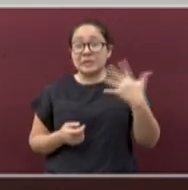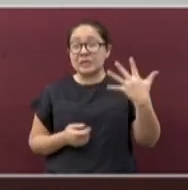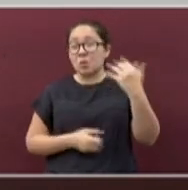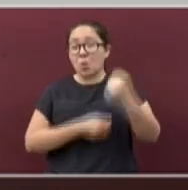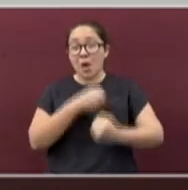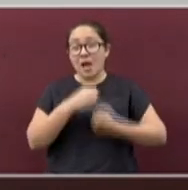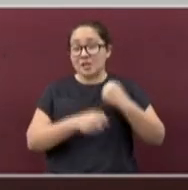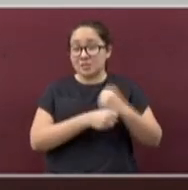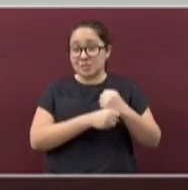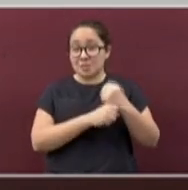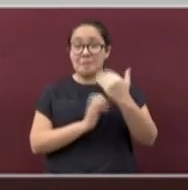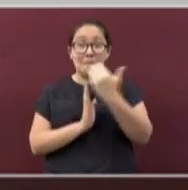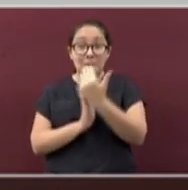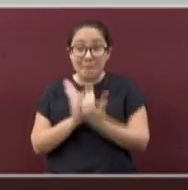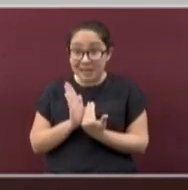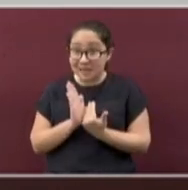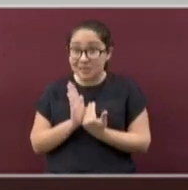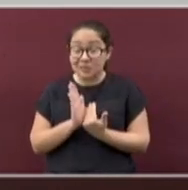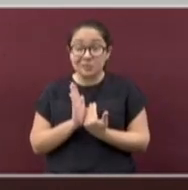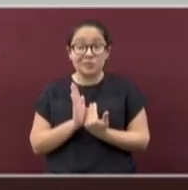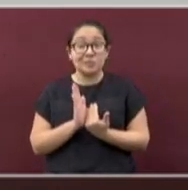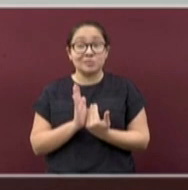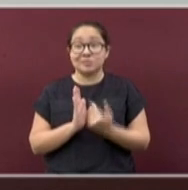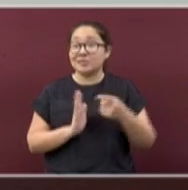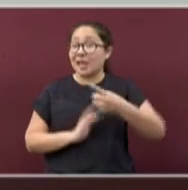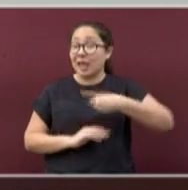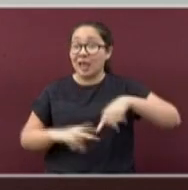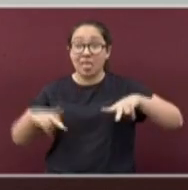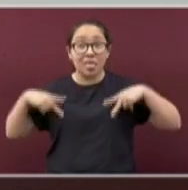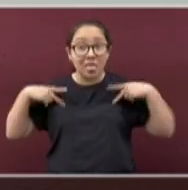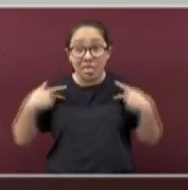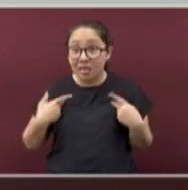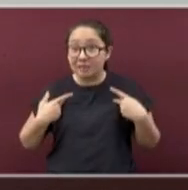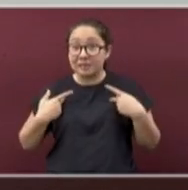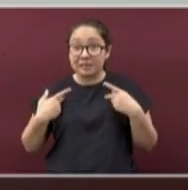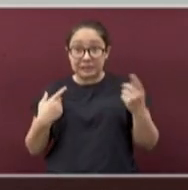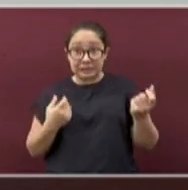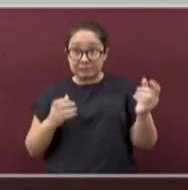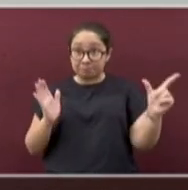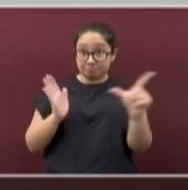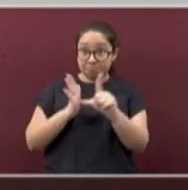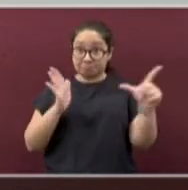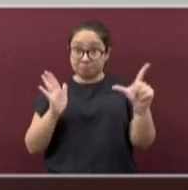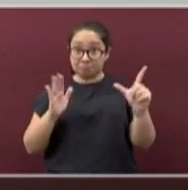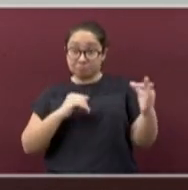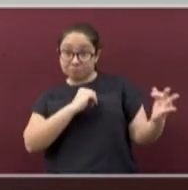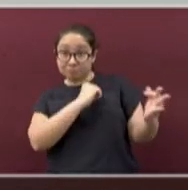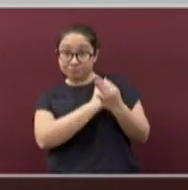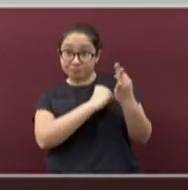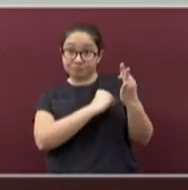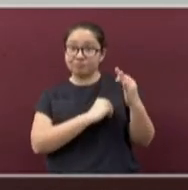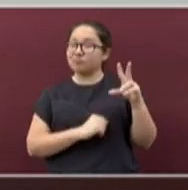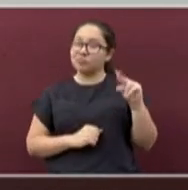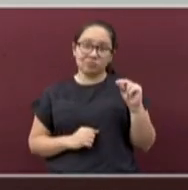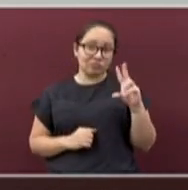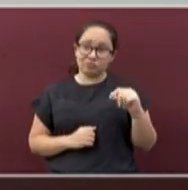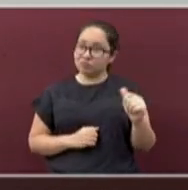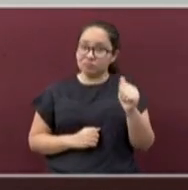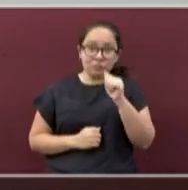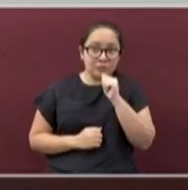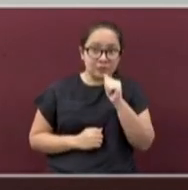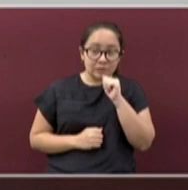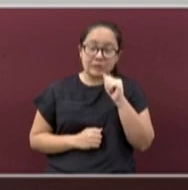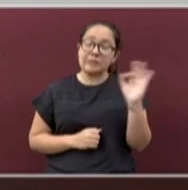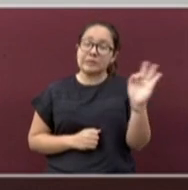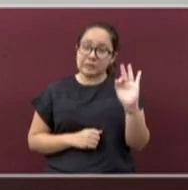que aún no desarrollan su sistema de defensas y pueden enfermar. Las mujeres embarazadas